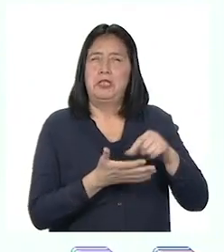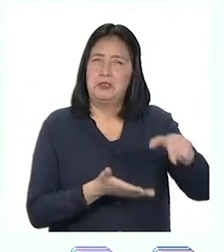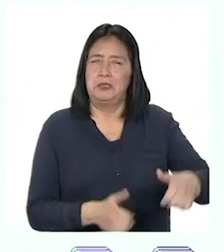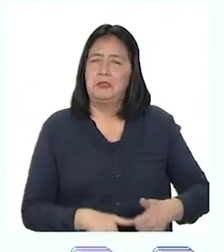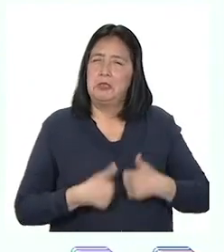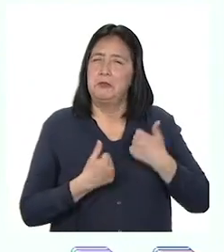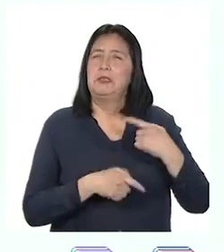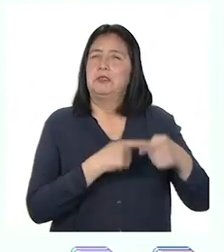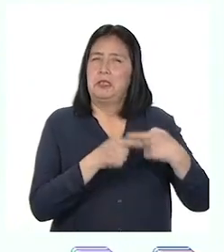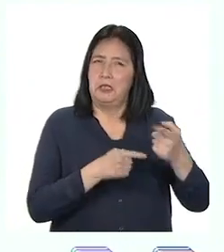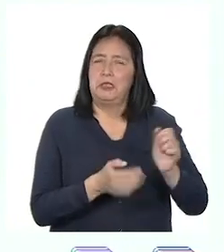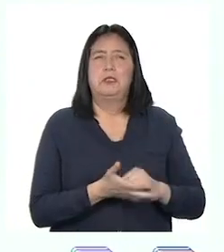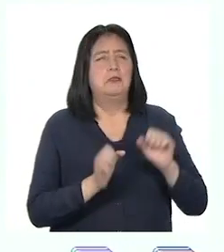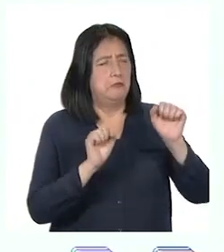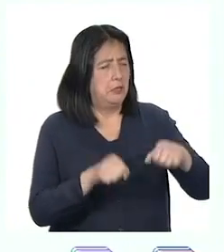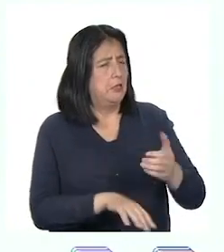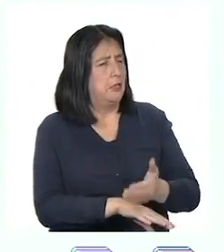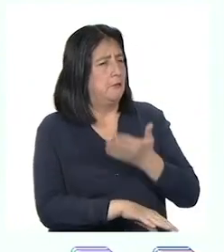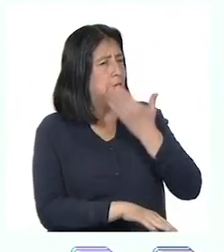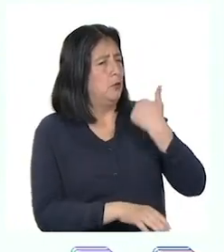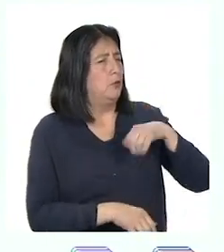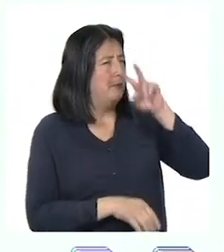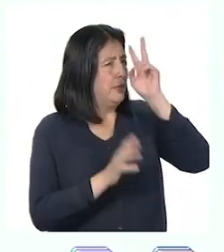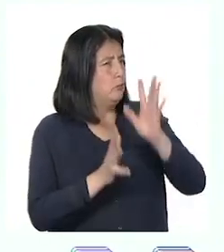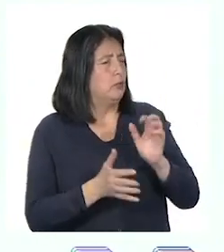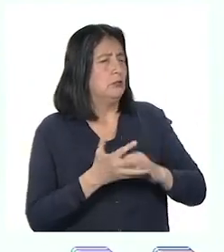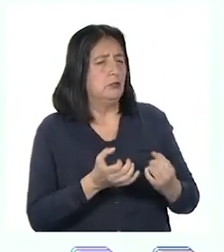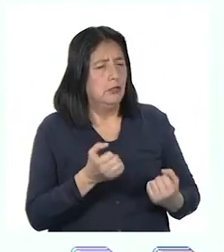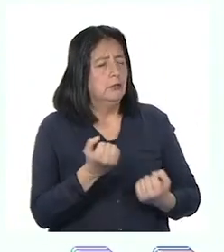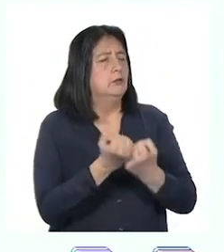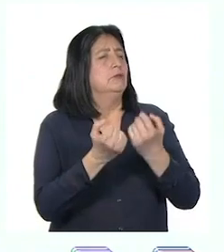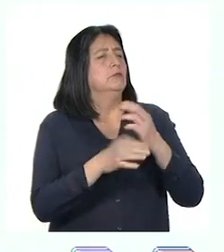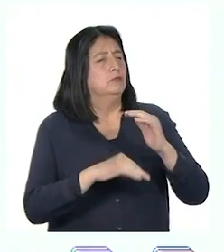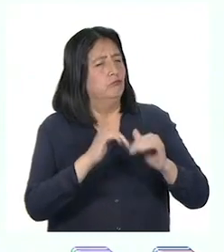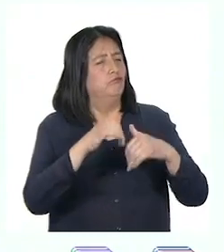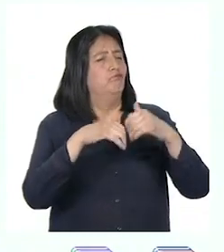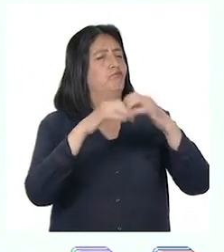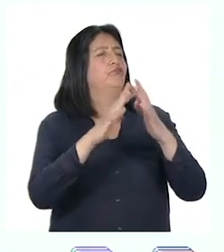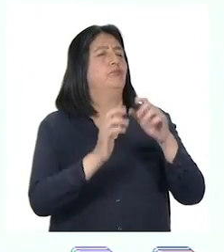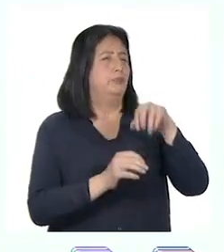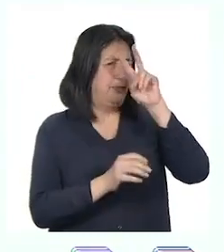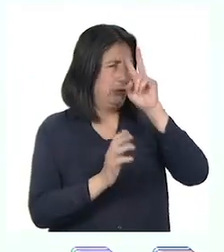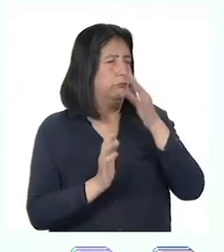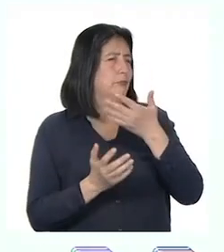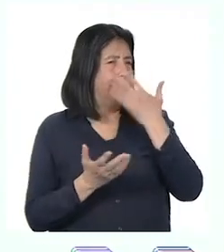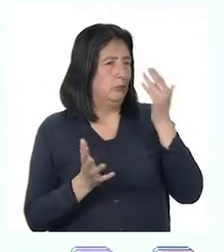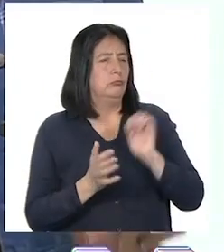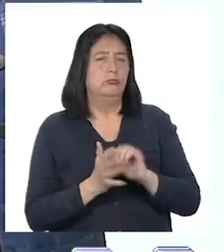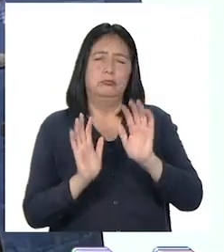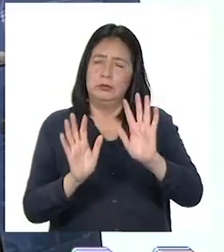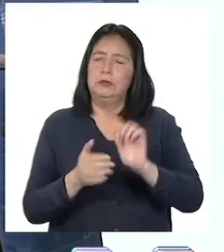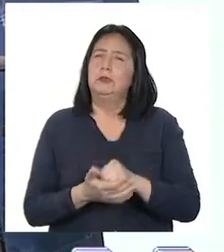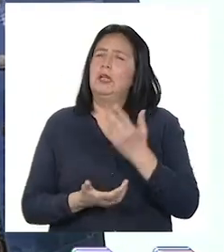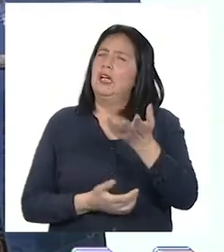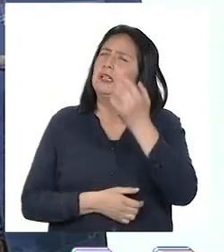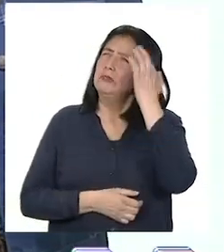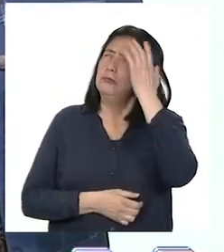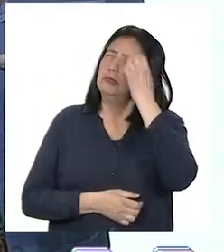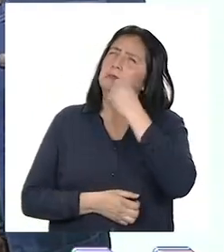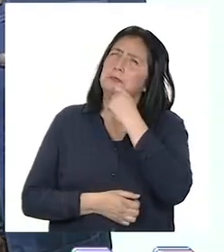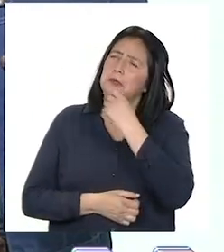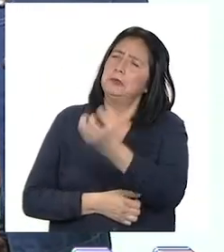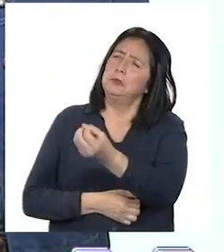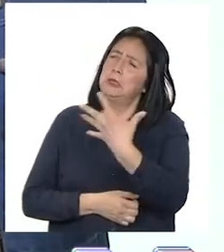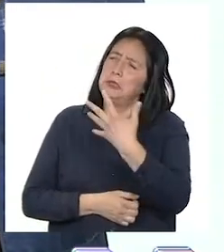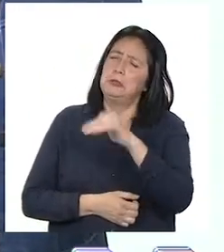nuestras vidas diarias para ser mejores peruanos y aportar a la construcción de un Perú mejor. Ahora bien, la reflexión que nos